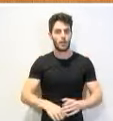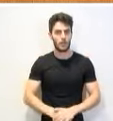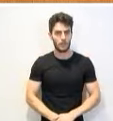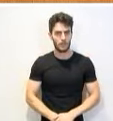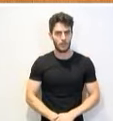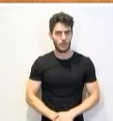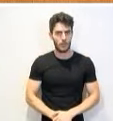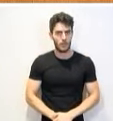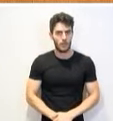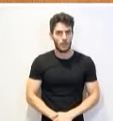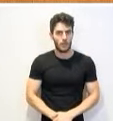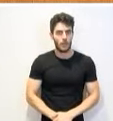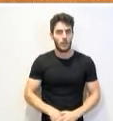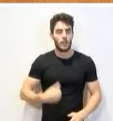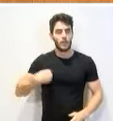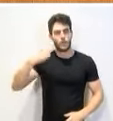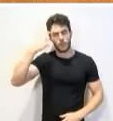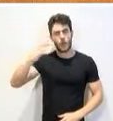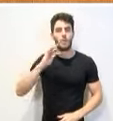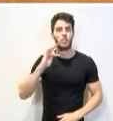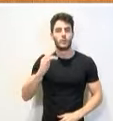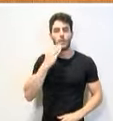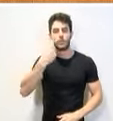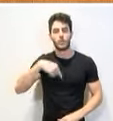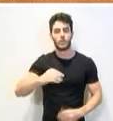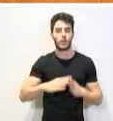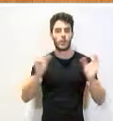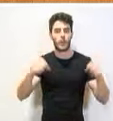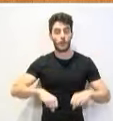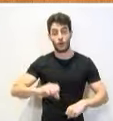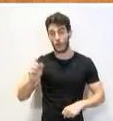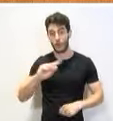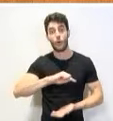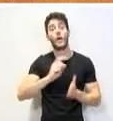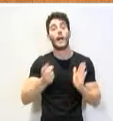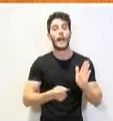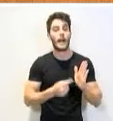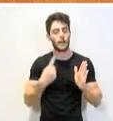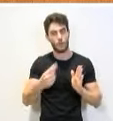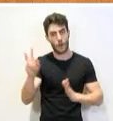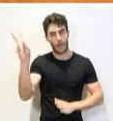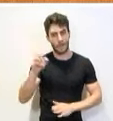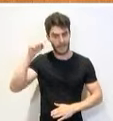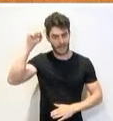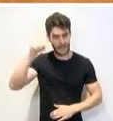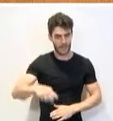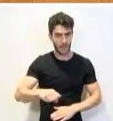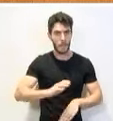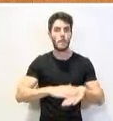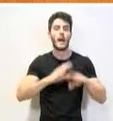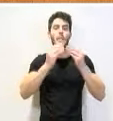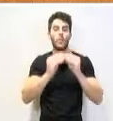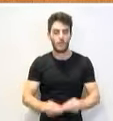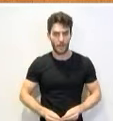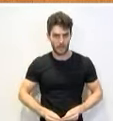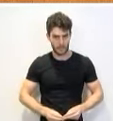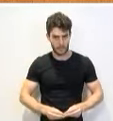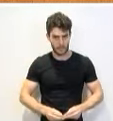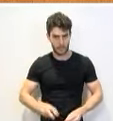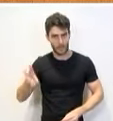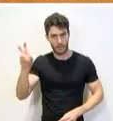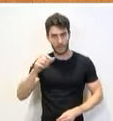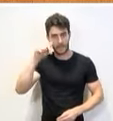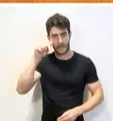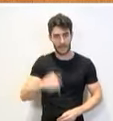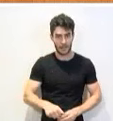parece positivo que si ustedes no están de acuerdo con una ley, vengan aquí y la modifiquen. Vengan aquí